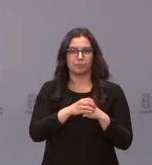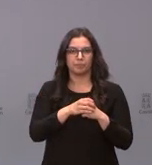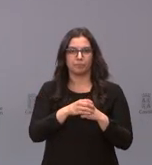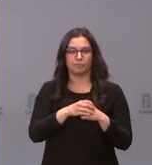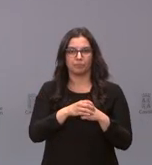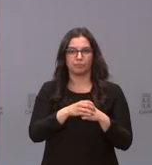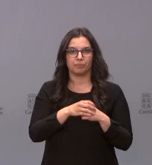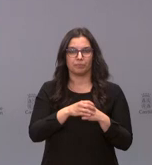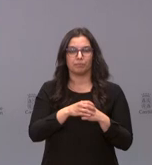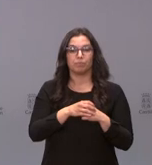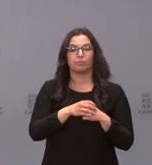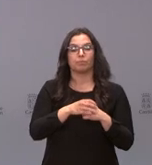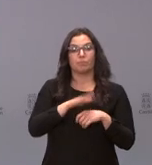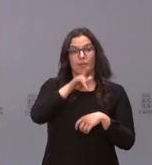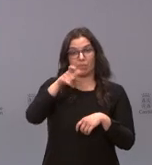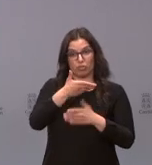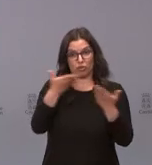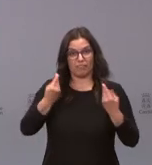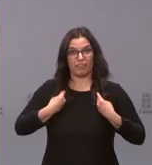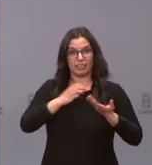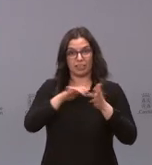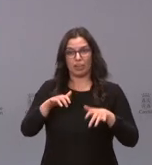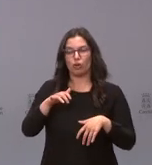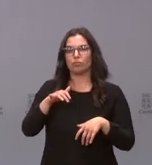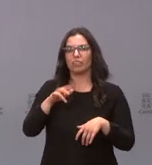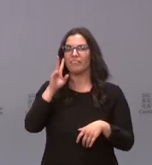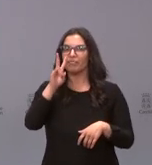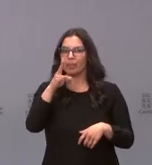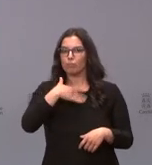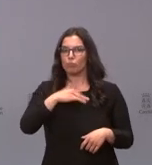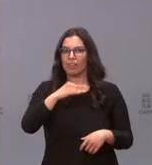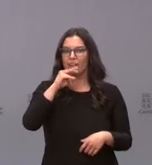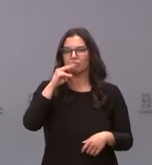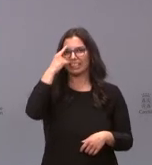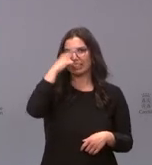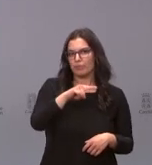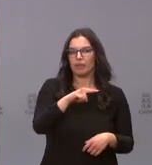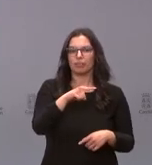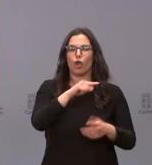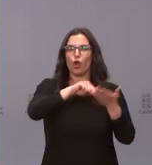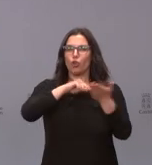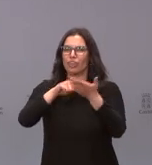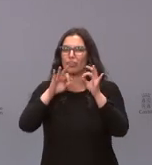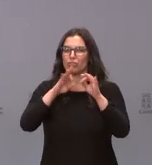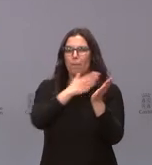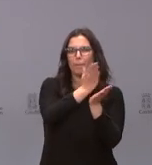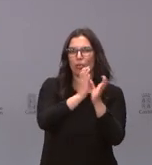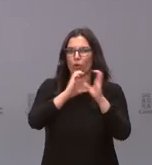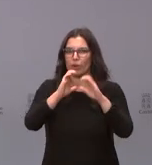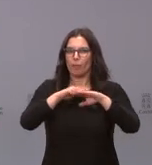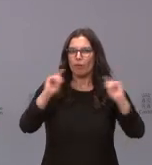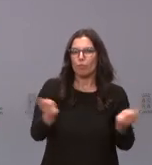la contratación de medios de publicidad institucional en los diferentes medios de nuestra comunidad.